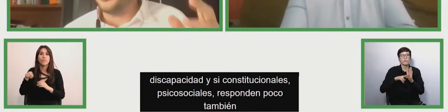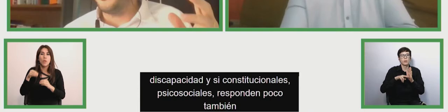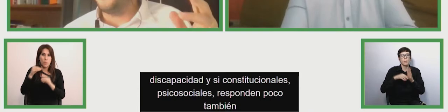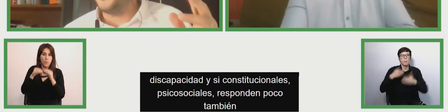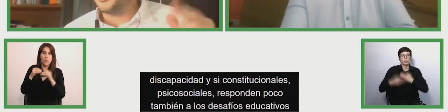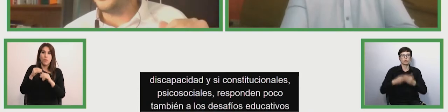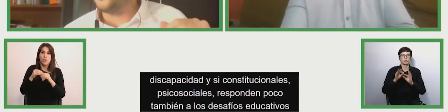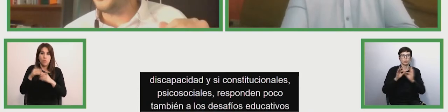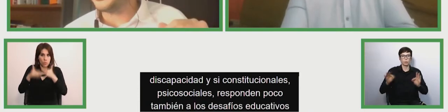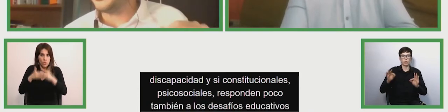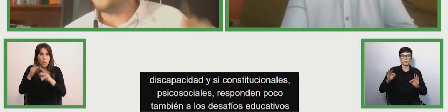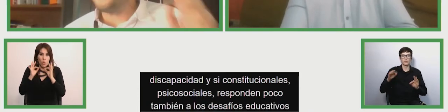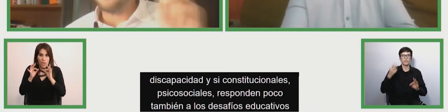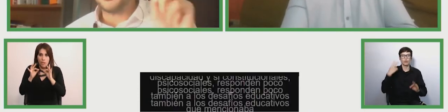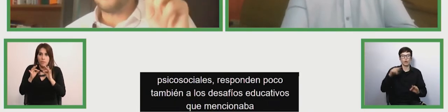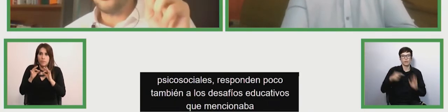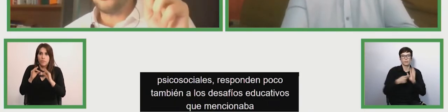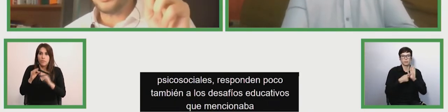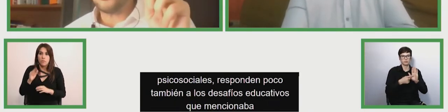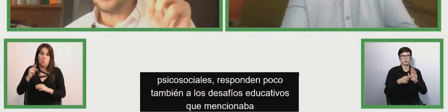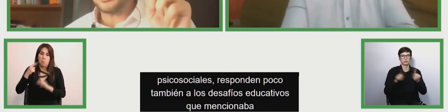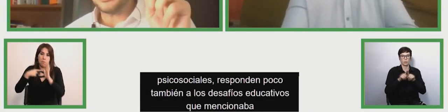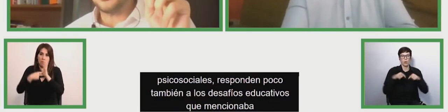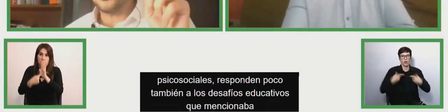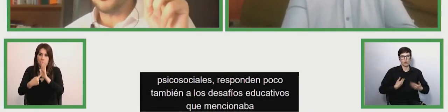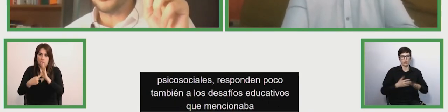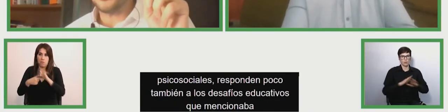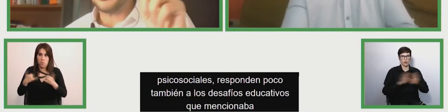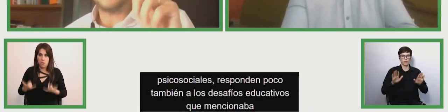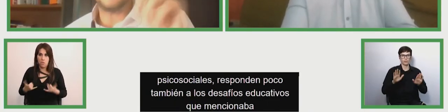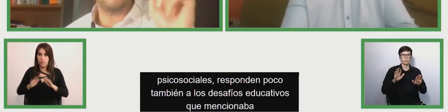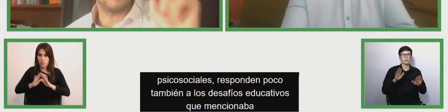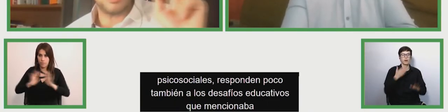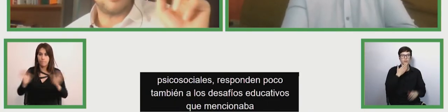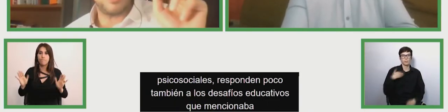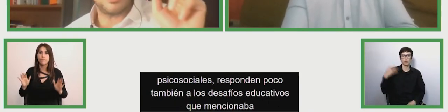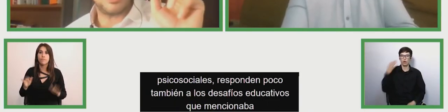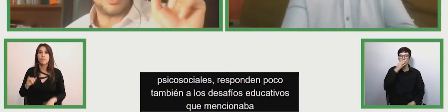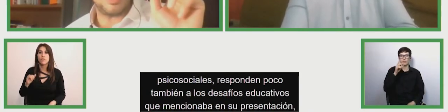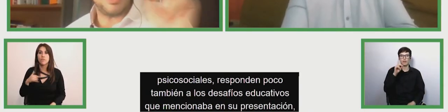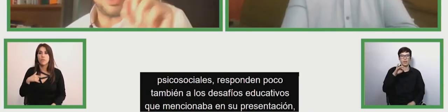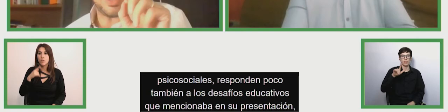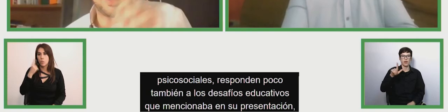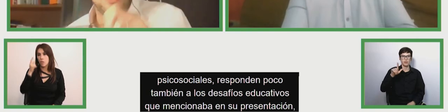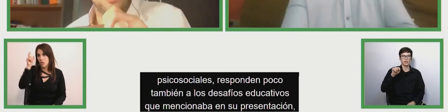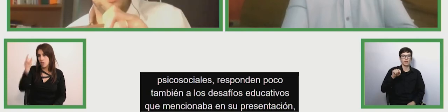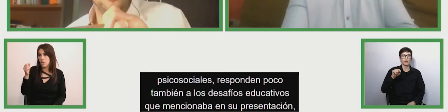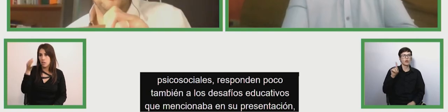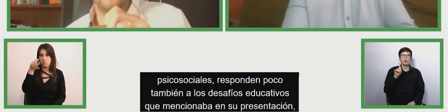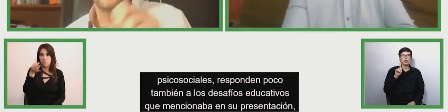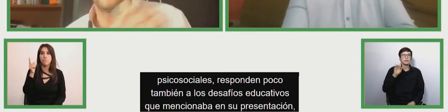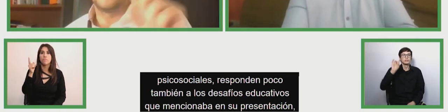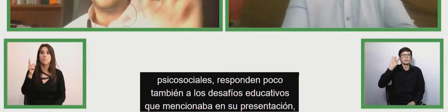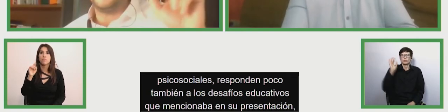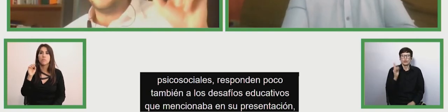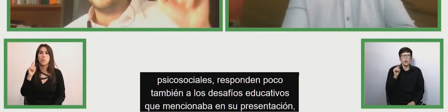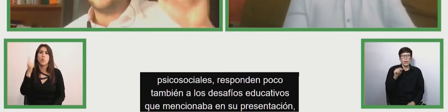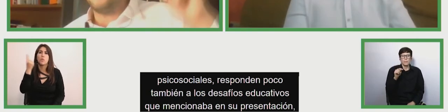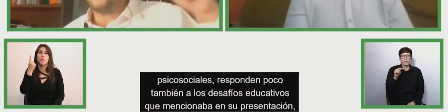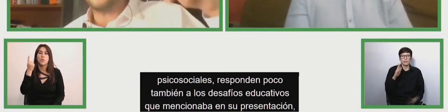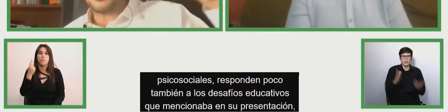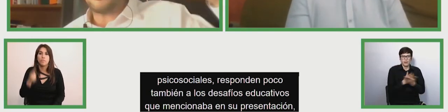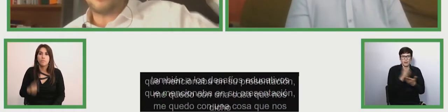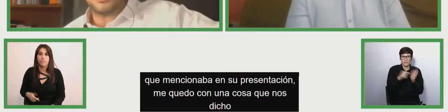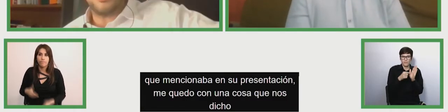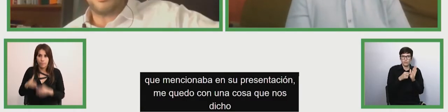presentación me quedo con una cosa que has dicho pero también Daniel que no se refiere estrictamente a los productos sino